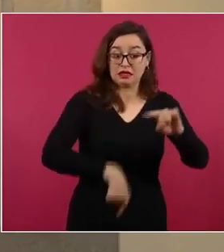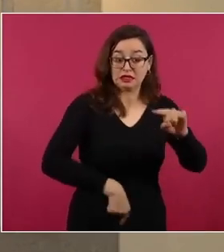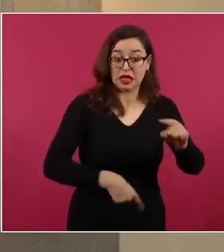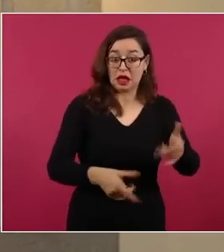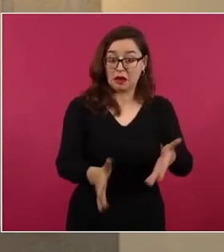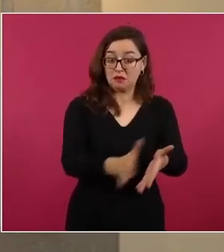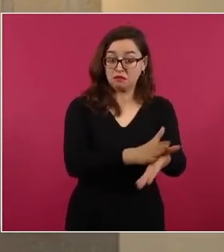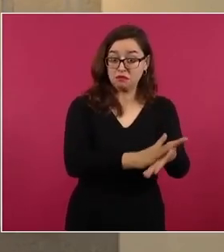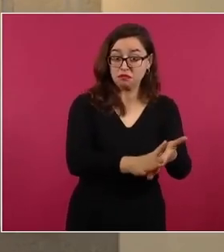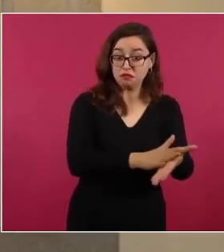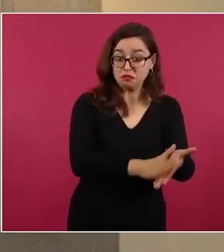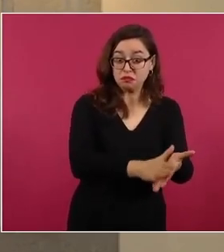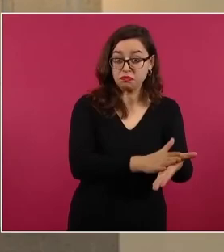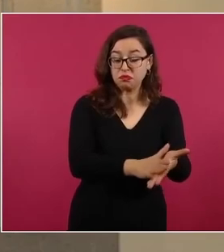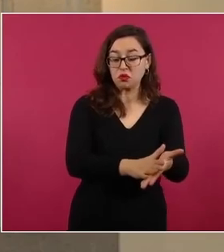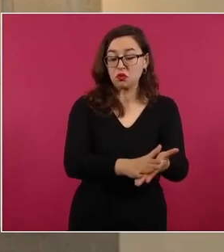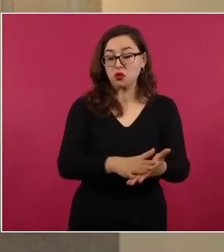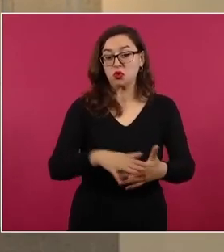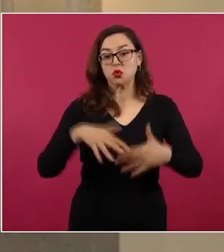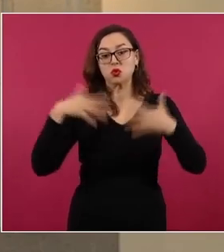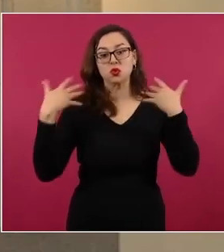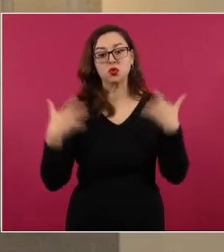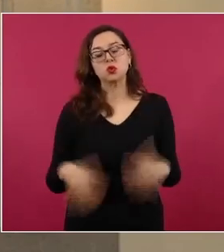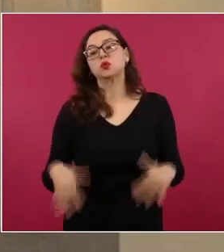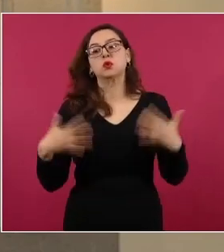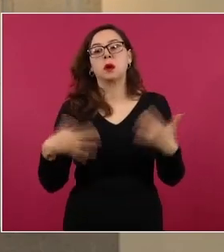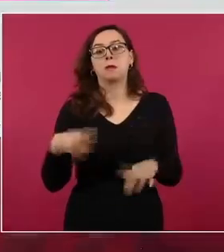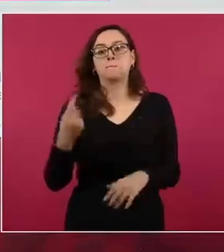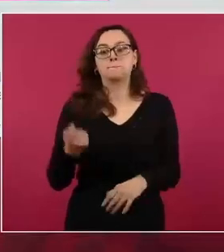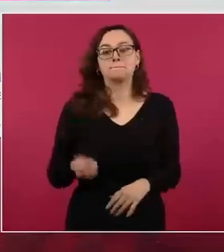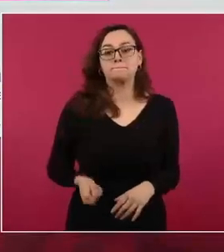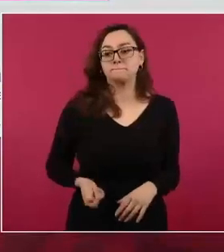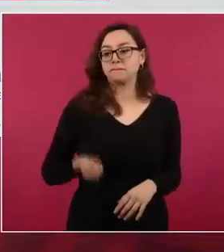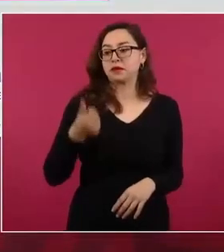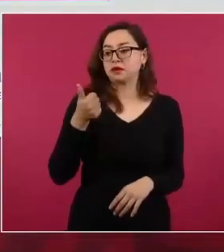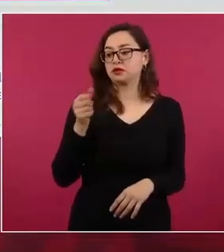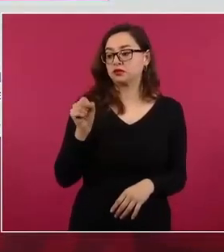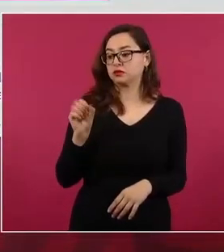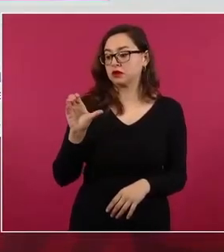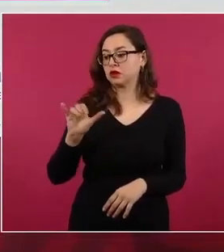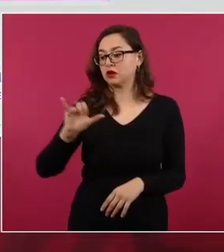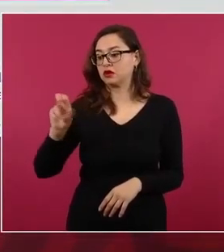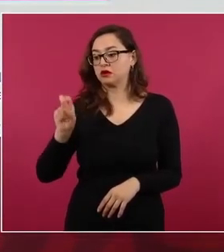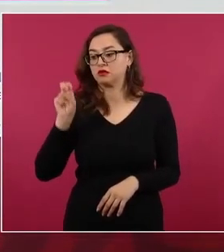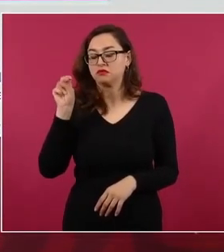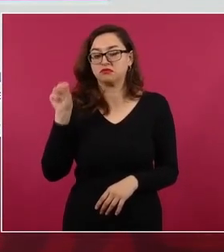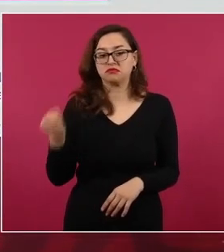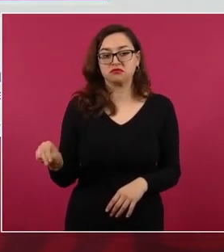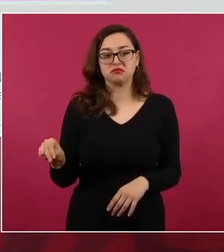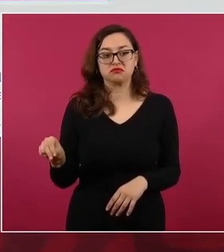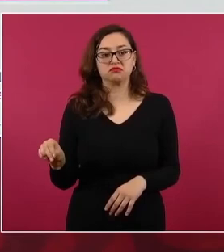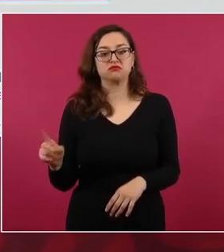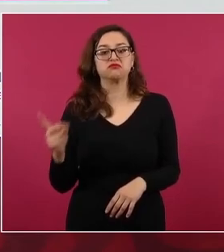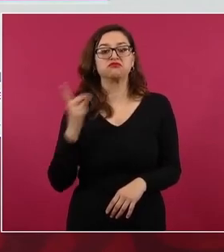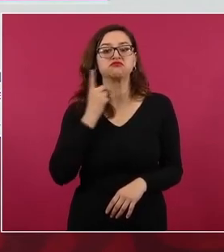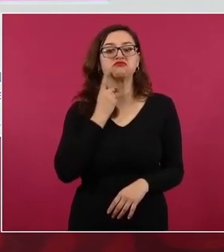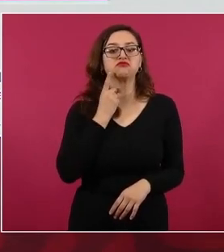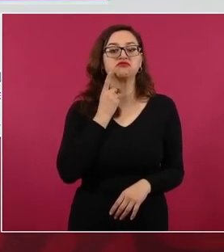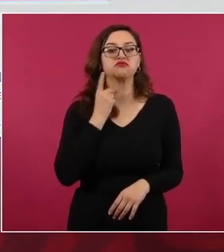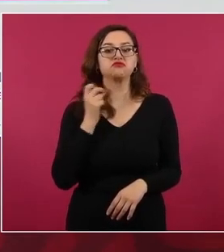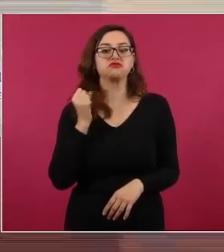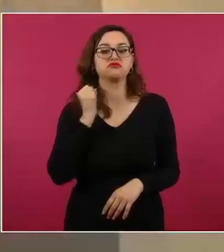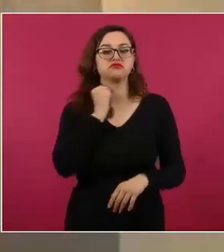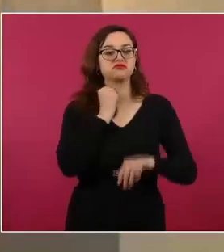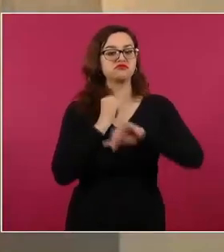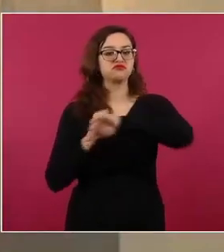la primera vez en la historia del país que la Suprema Corte de Justicia de la Nación se erige en